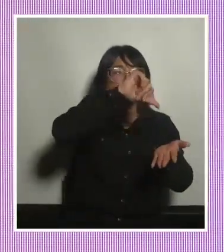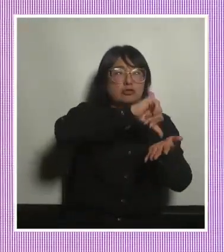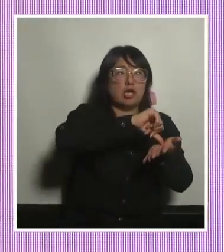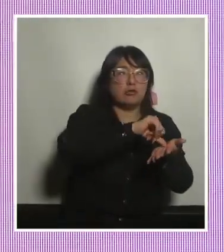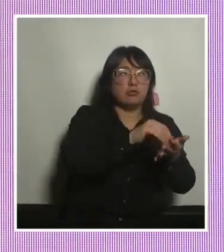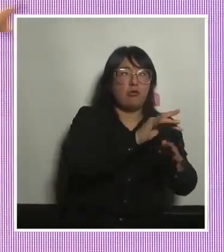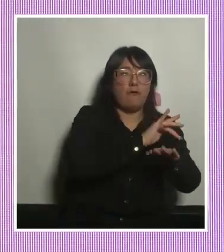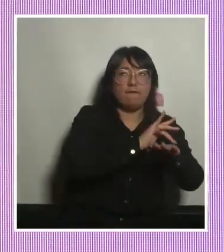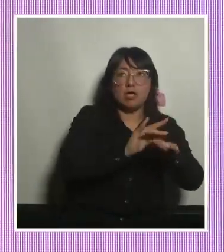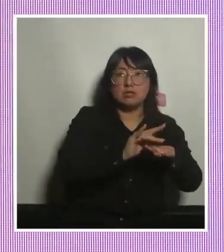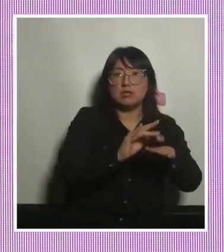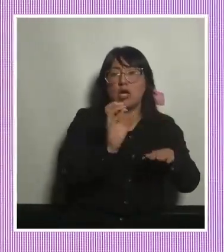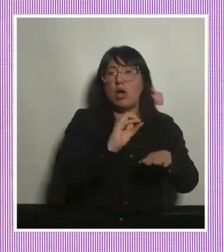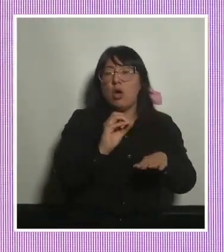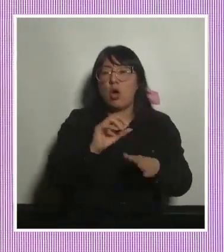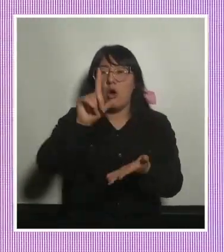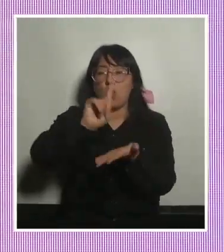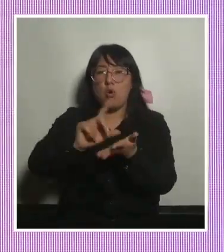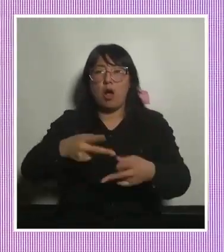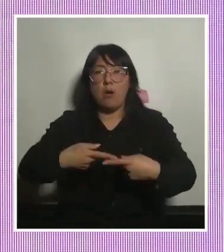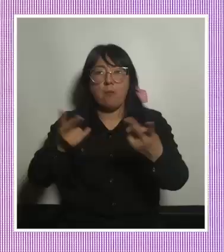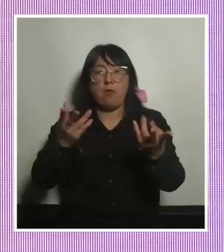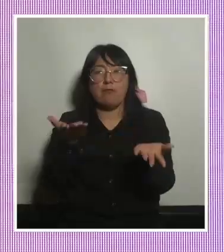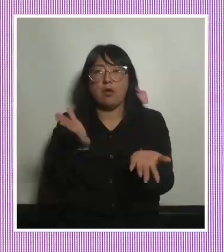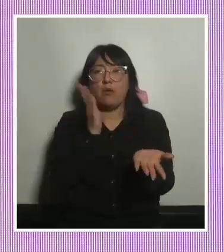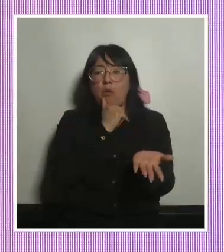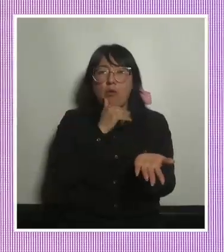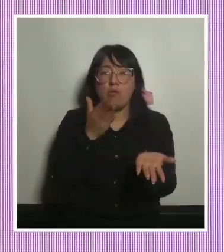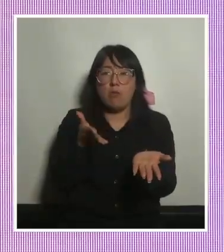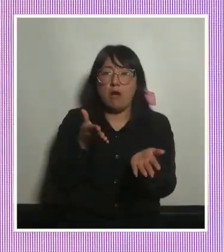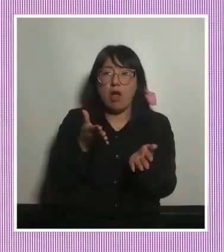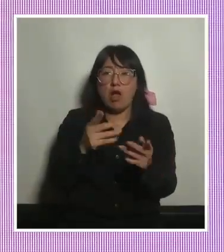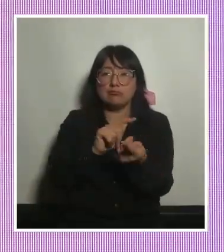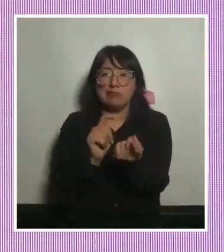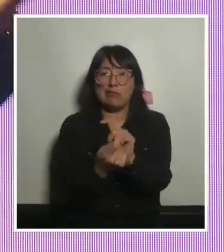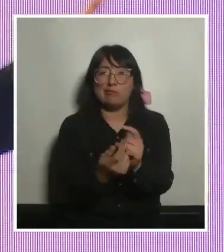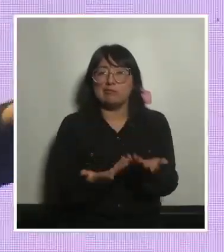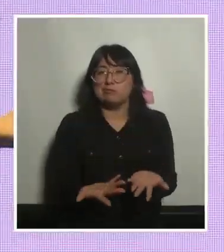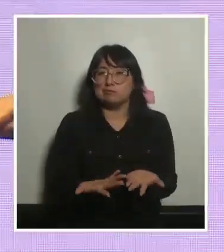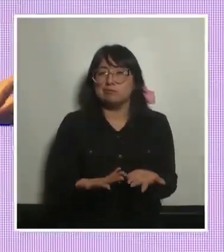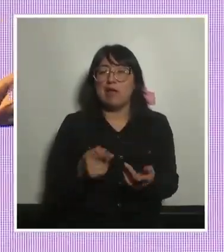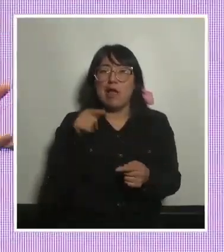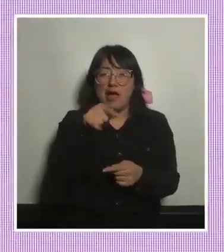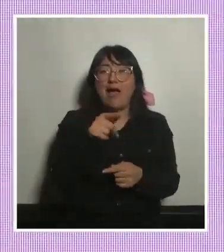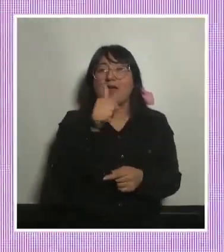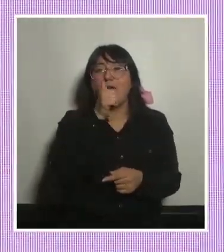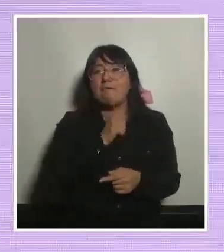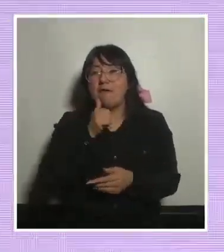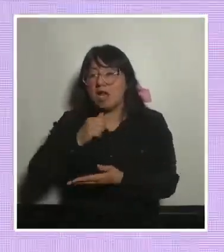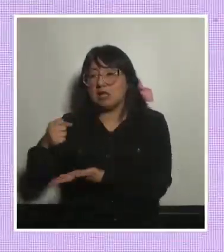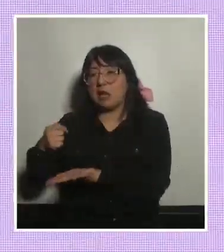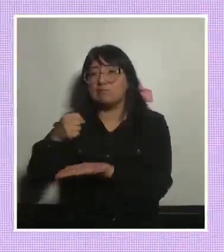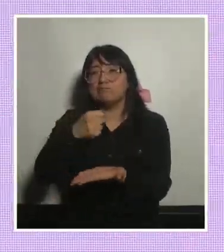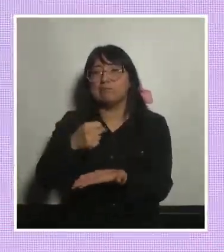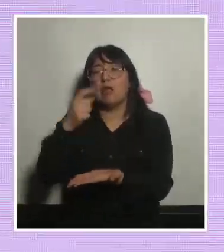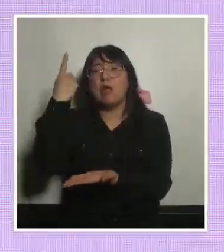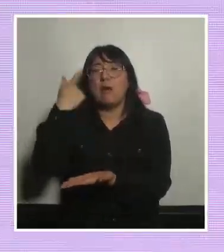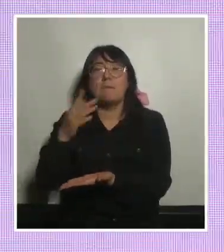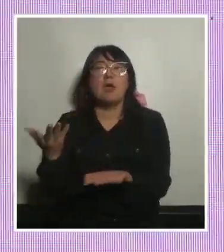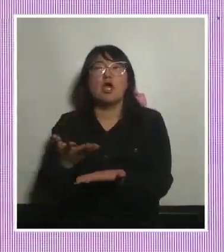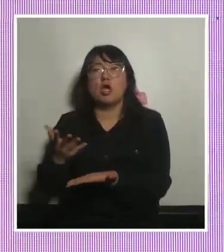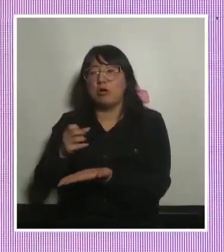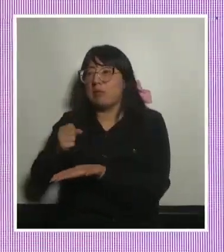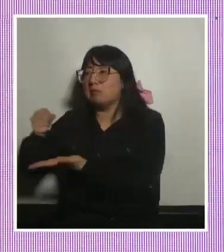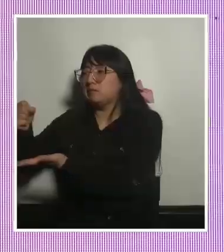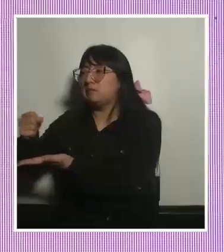vacíos cuando los espacios públicos no tienen dotación hay una falta de inversión pero estamos teniendo que invertir por